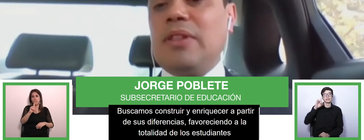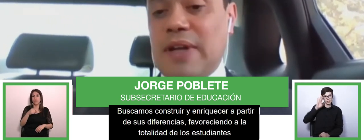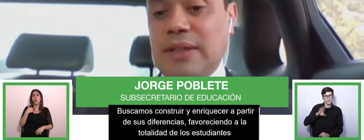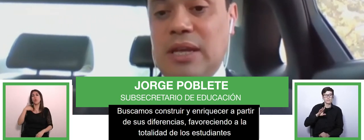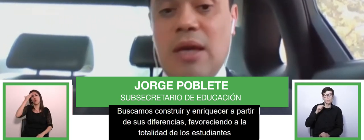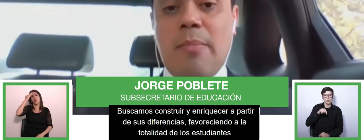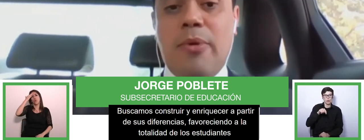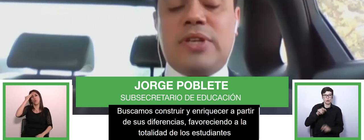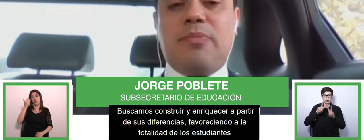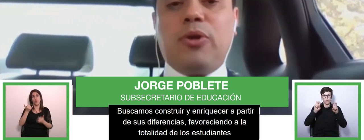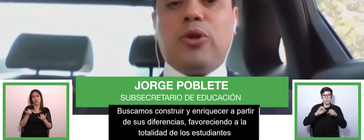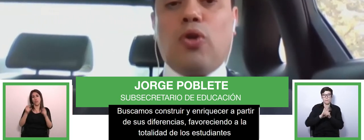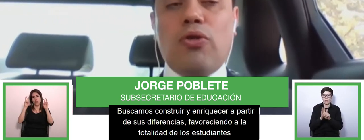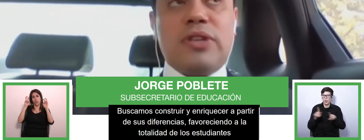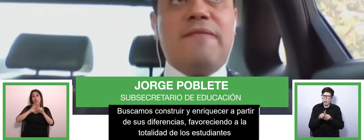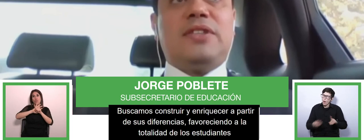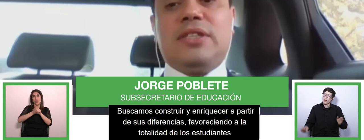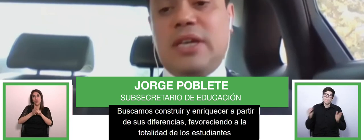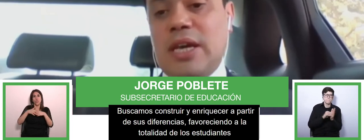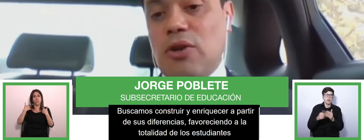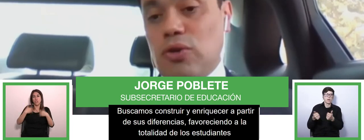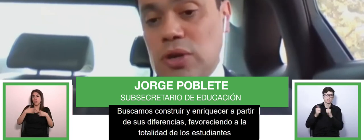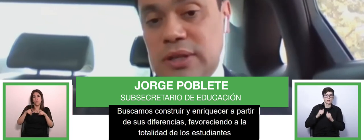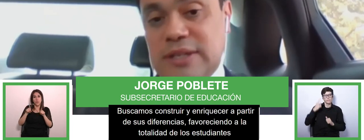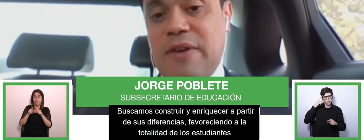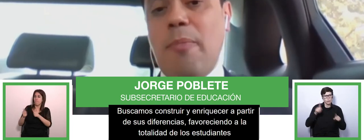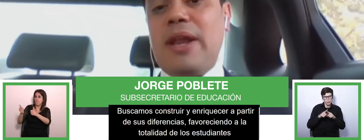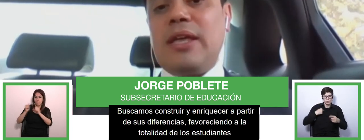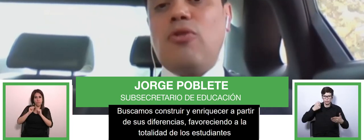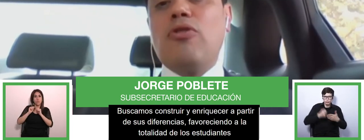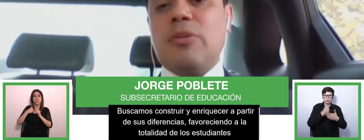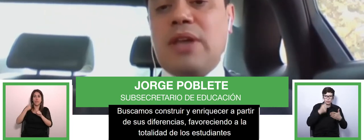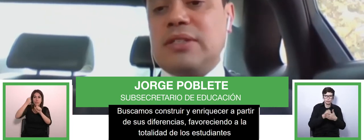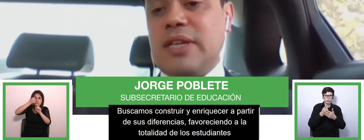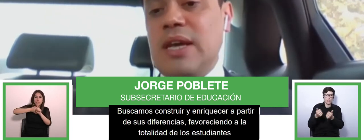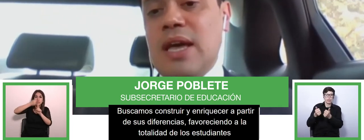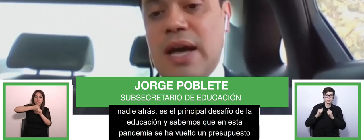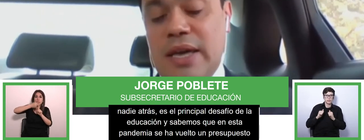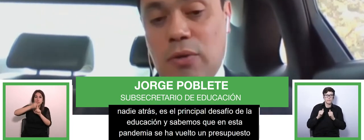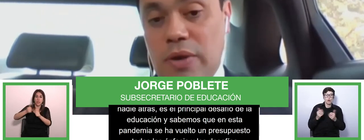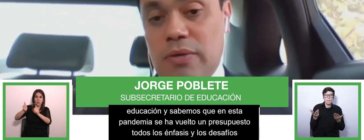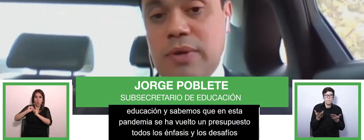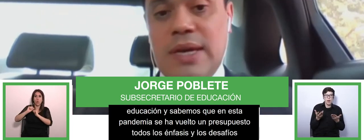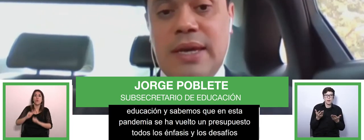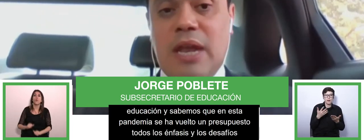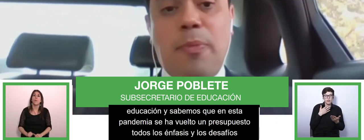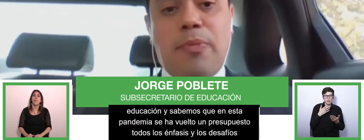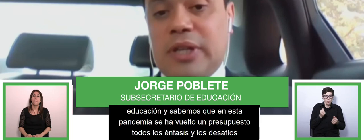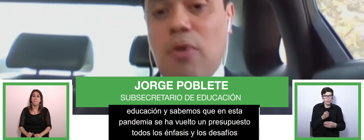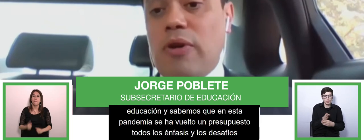tremendamente desafiante pero se han puesto todos los énfasis y los desafíos para que todos se puedan sentir incluidos